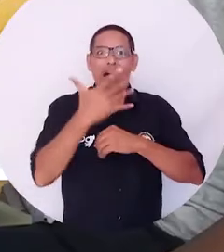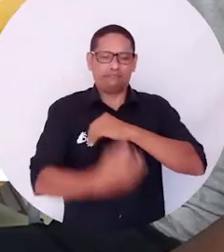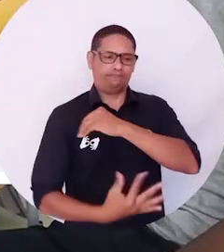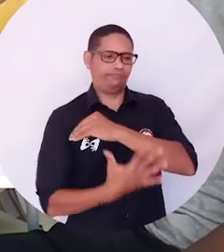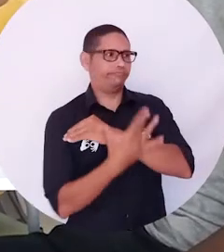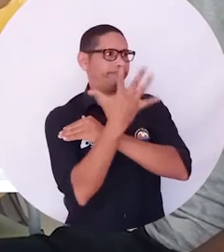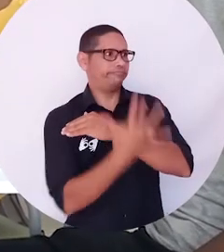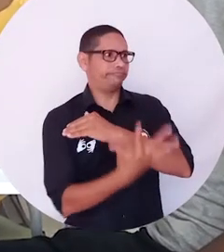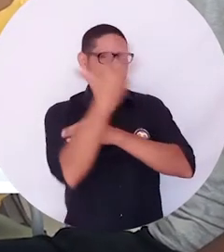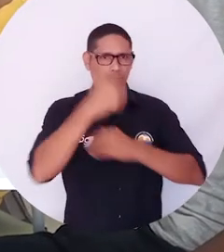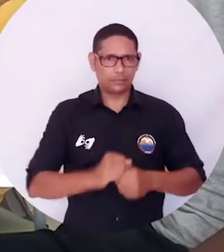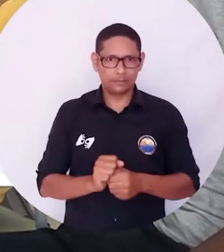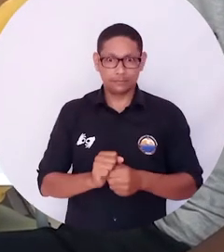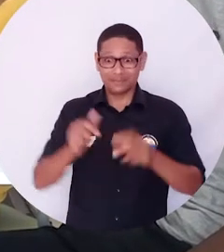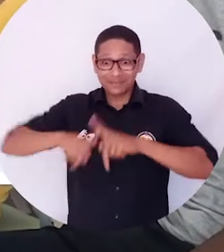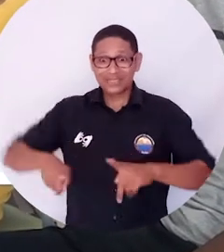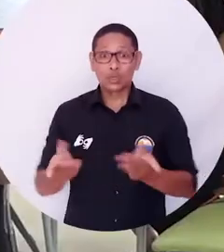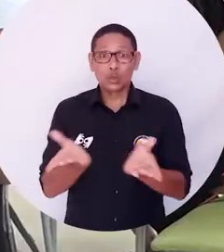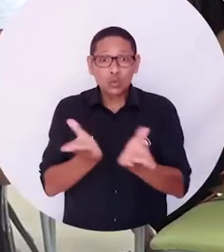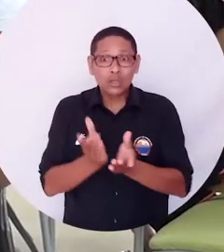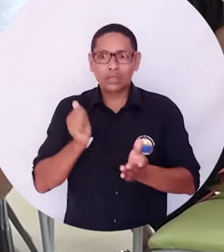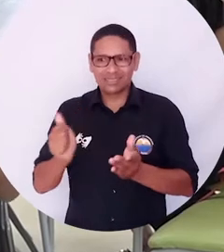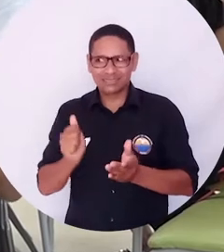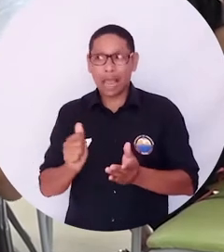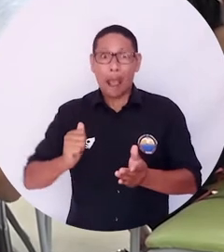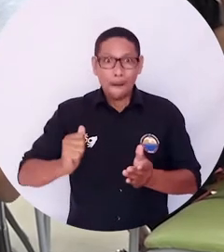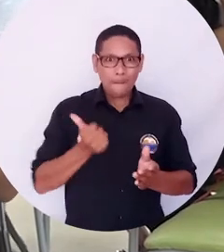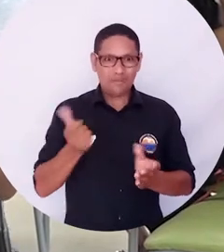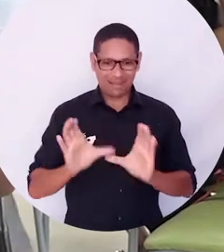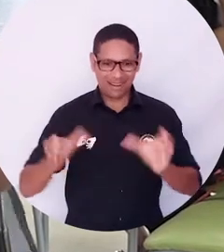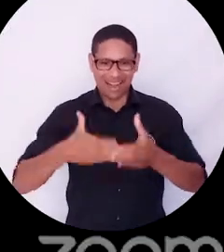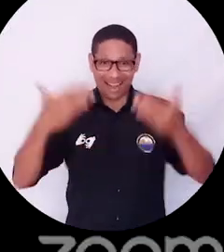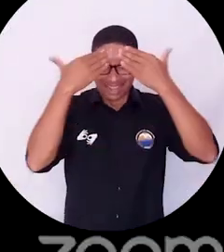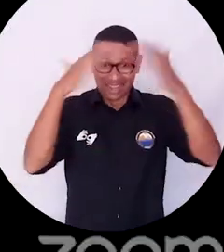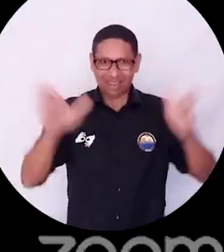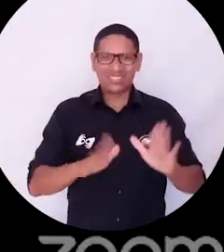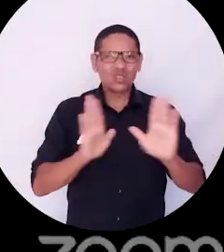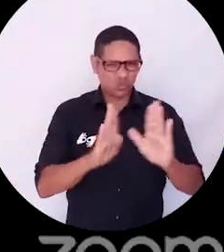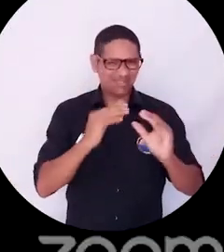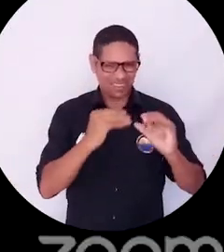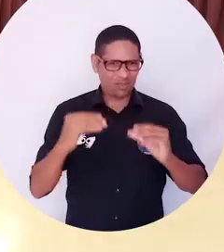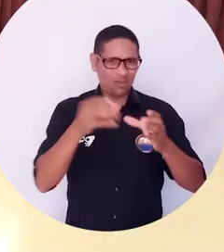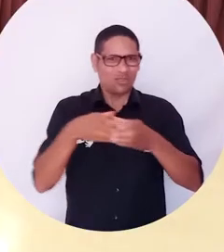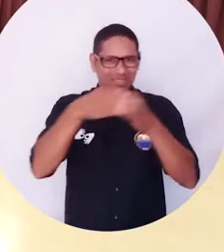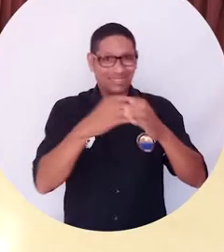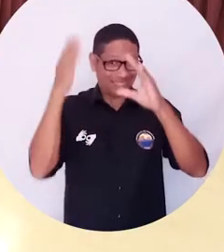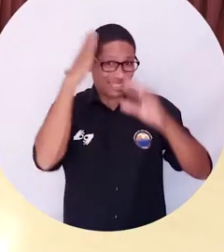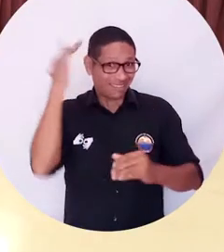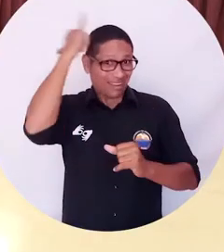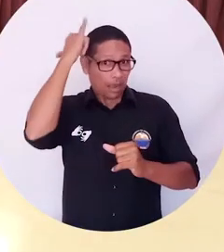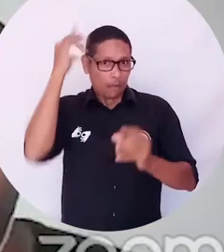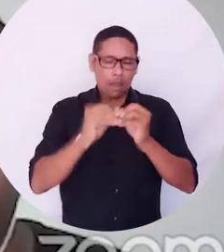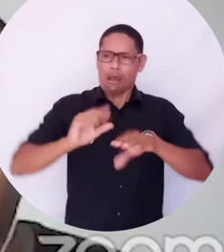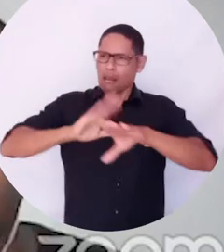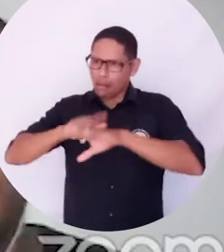La palabra fue liderada por los estudiantes, quienes durante las jornadas de aula abierta declaradas por el Consejo Académico de la Alma Mater